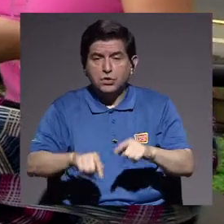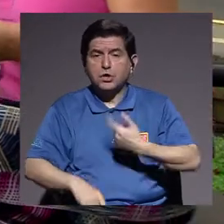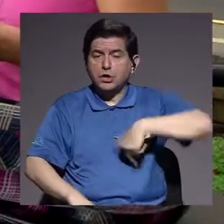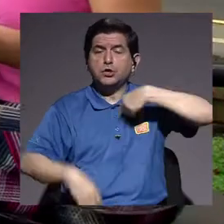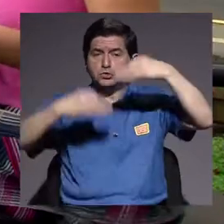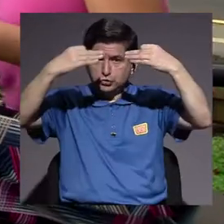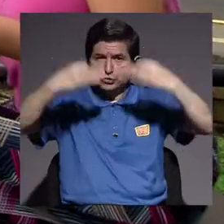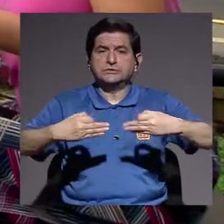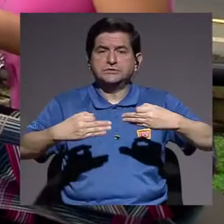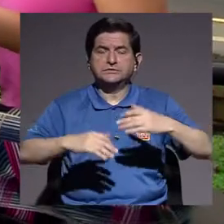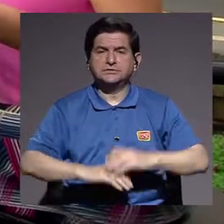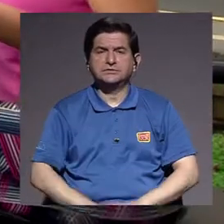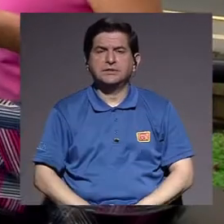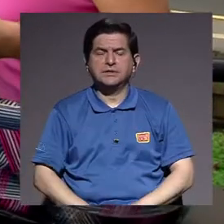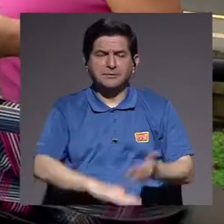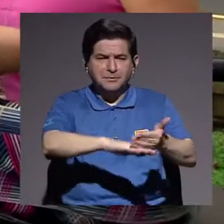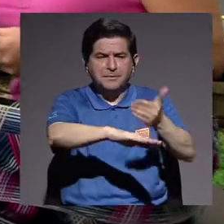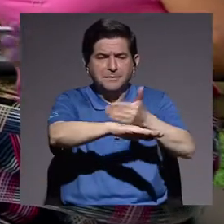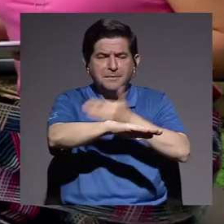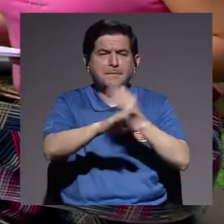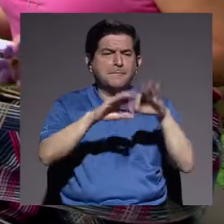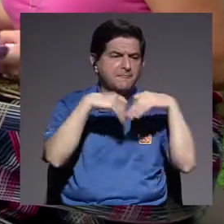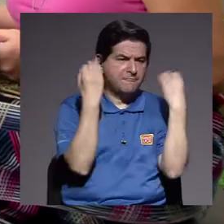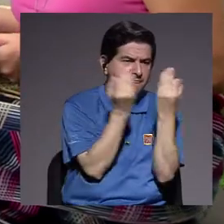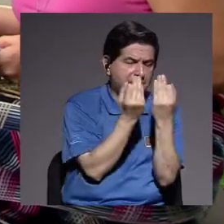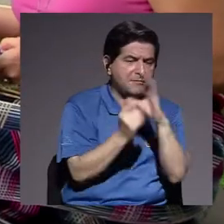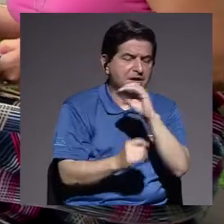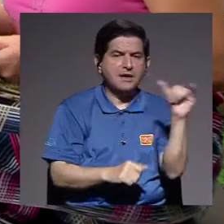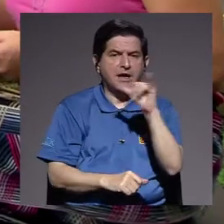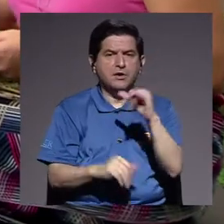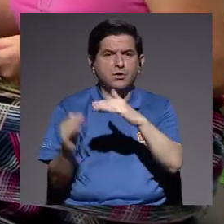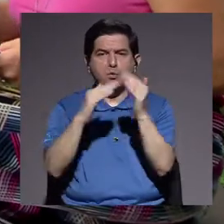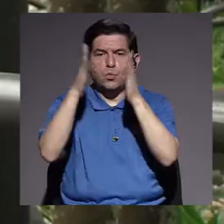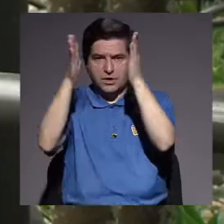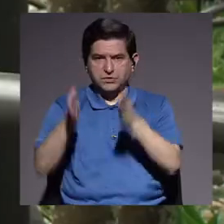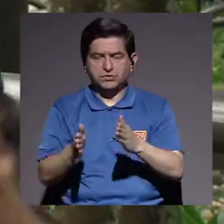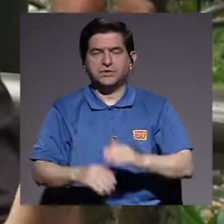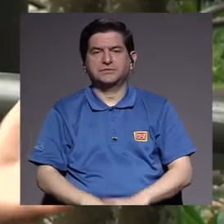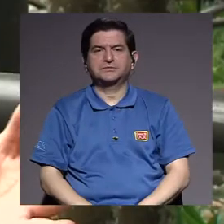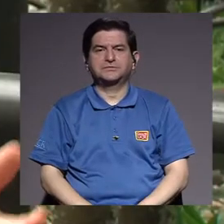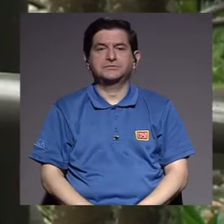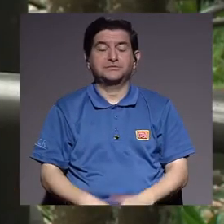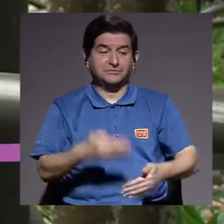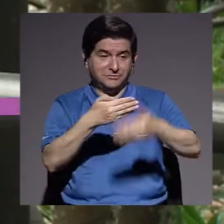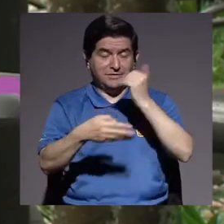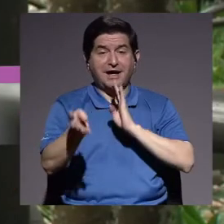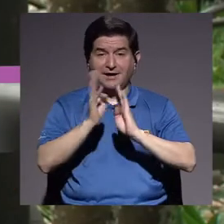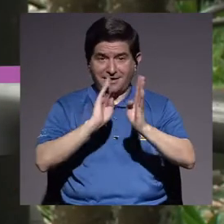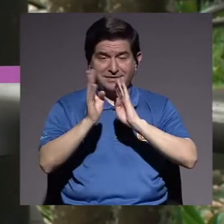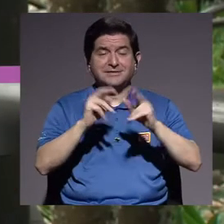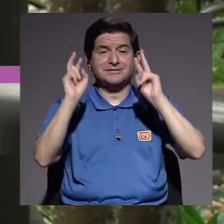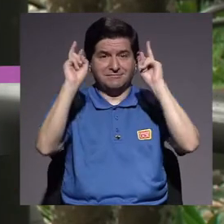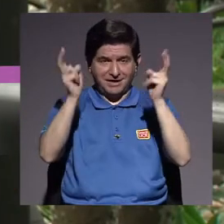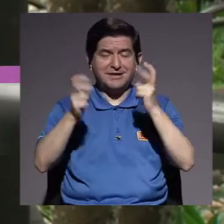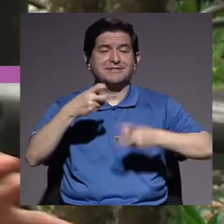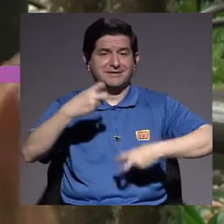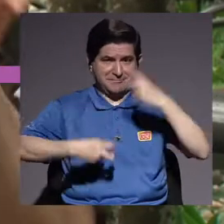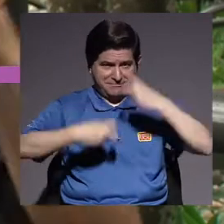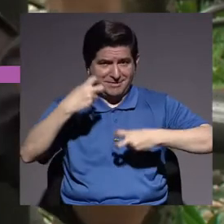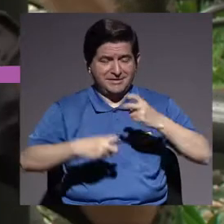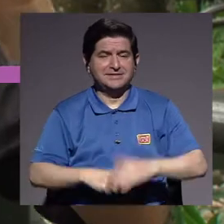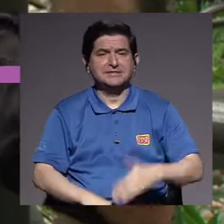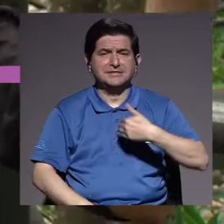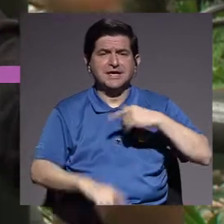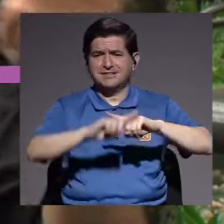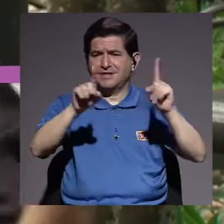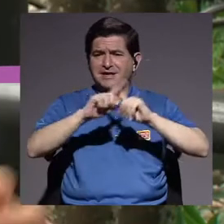decisiones para mejorar como familia y como ciudadanos también. Claro, exacto. Bueno, habíamos hablado justamente del tema de la crisis, que es una crisis que